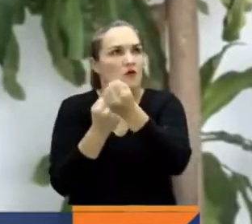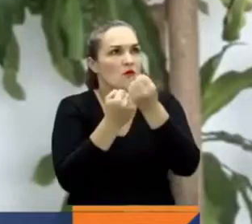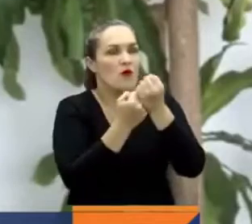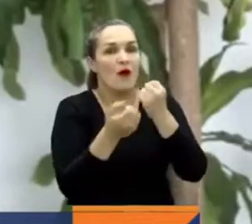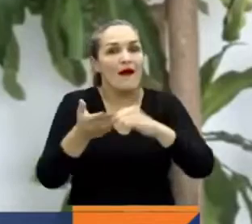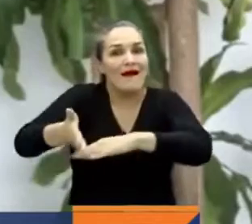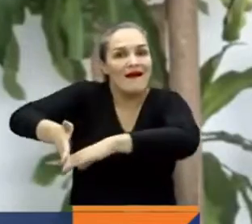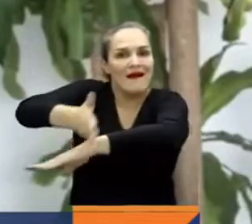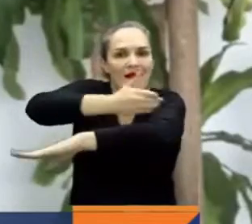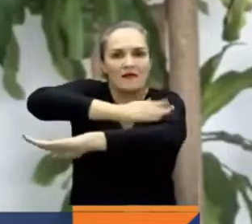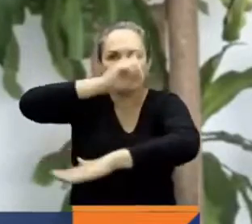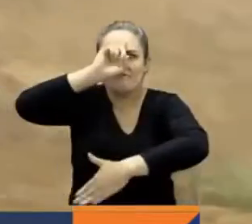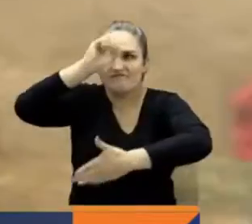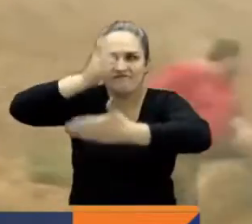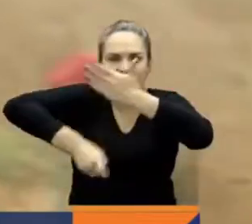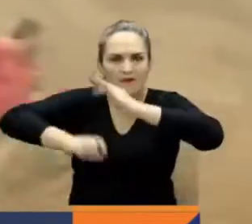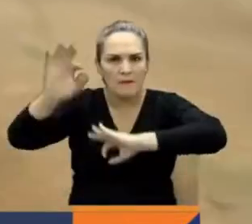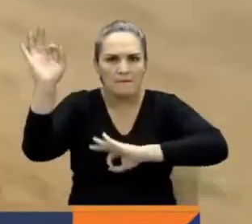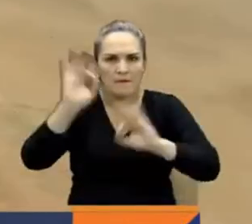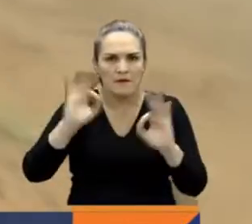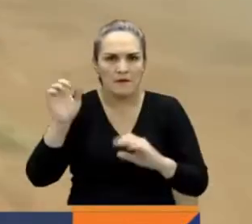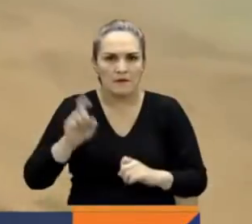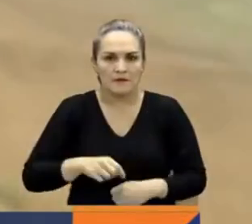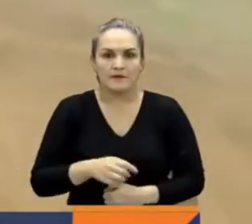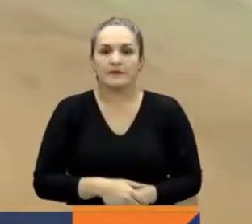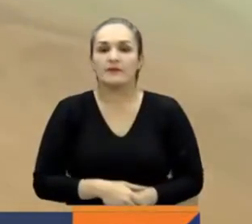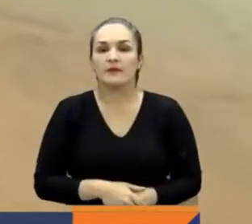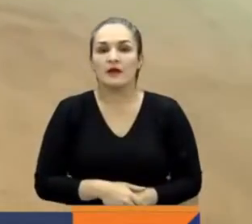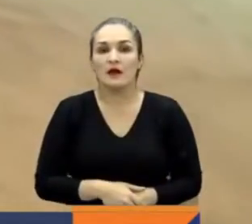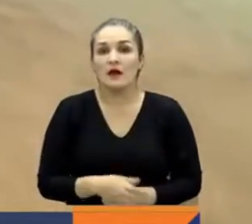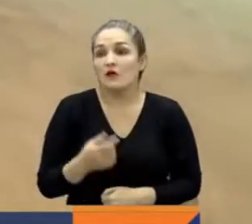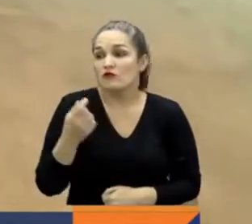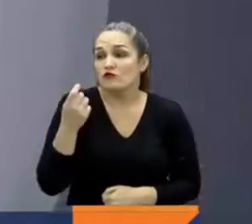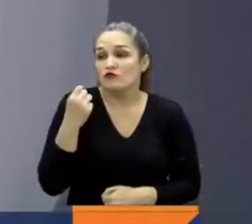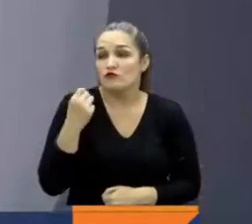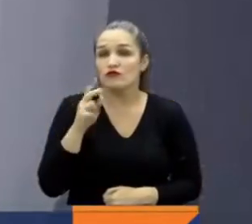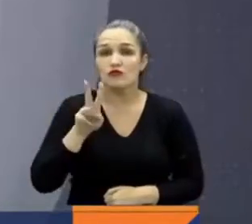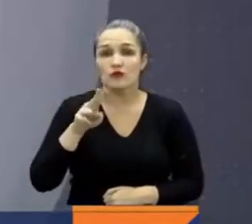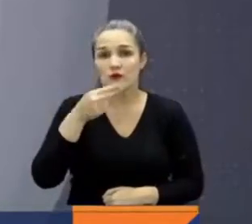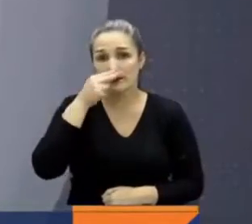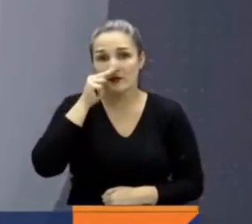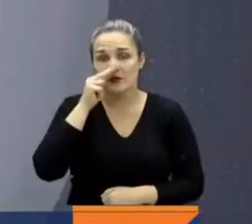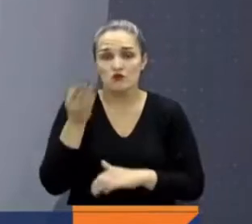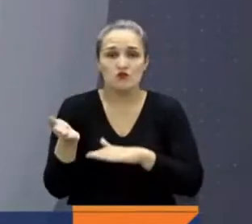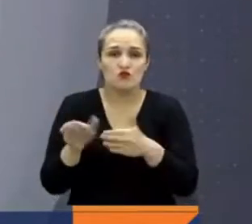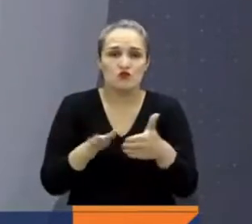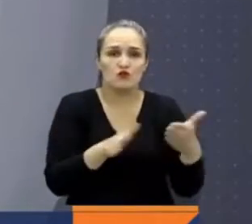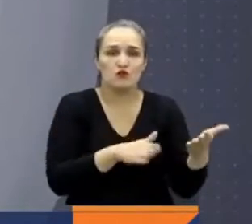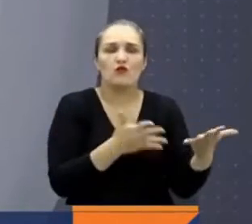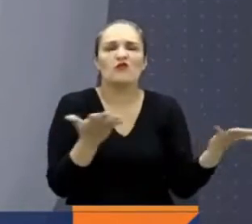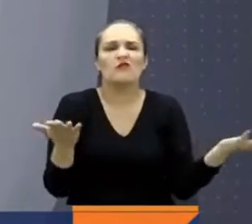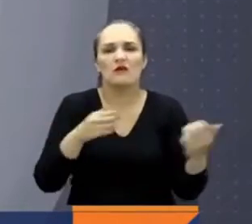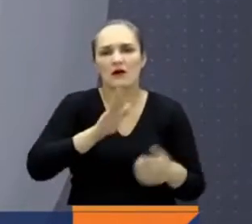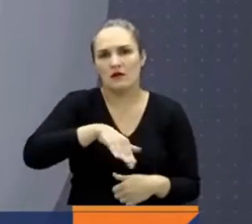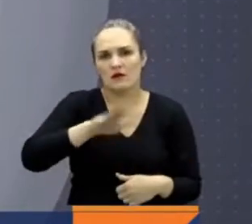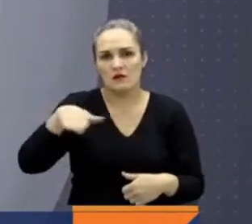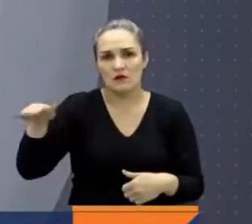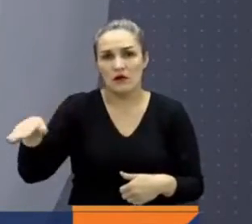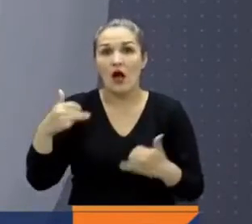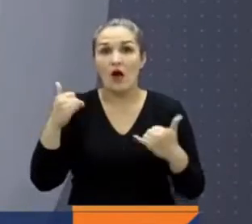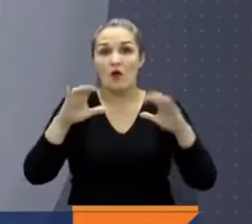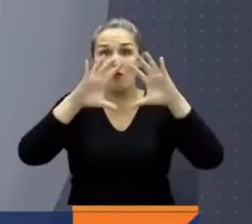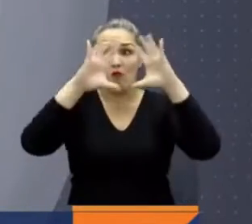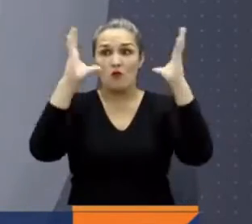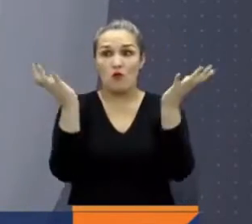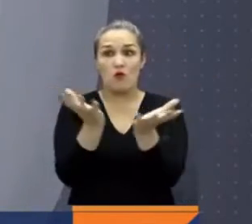preparación son nuestro mejor instrumento. En las últimas horas, dos niños murieron en Antioquia. La Organización Meteorológica Mundial dice que el fenómeno